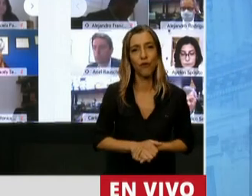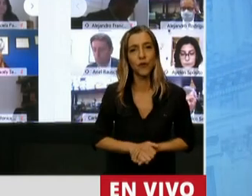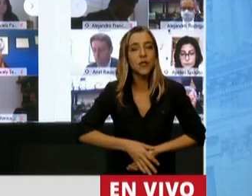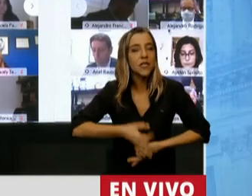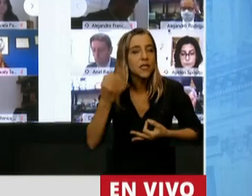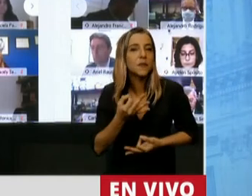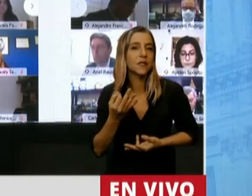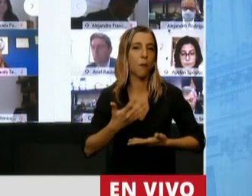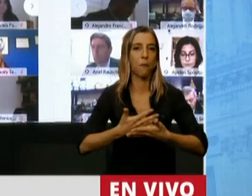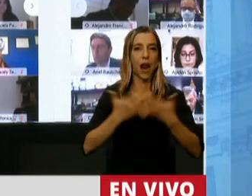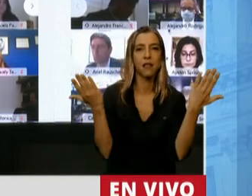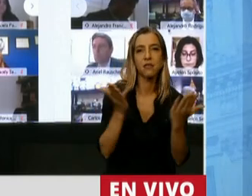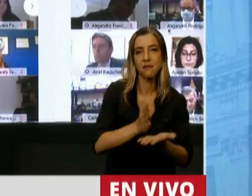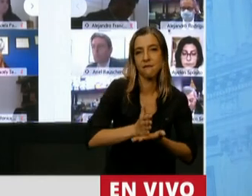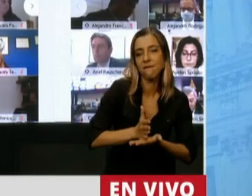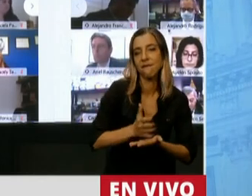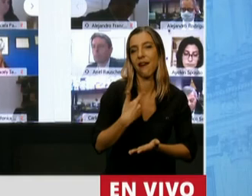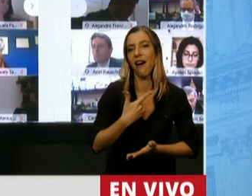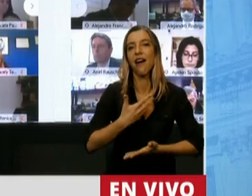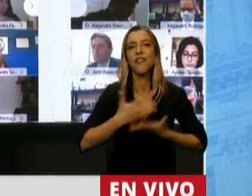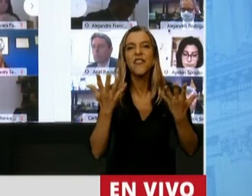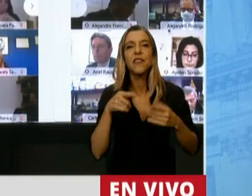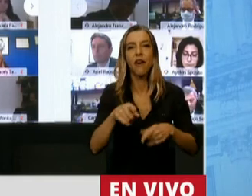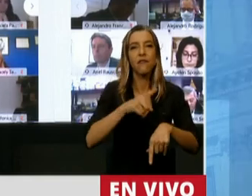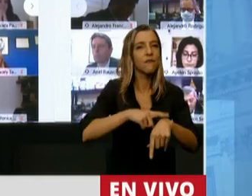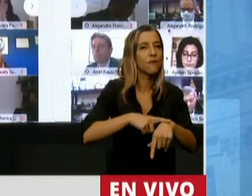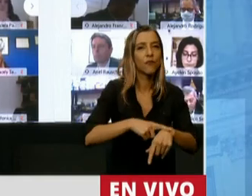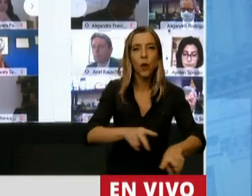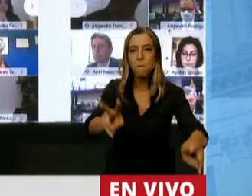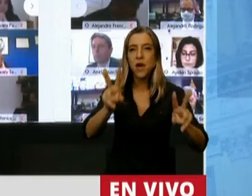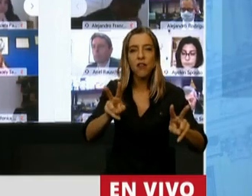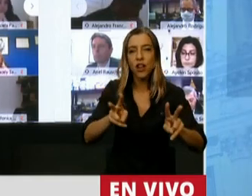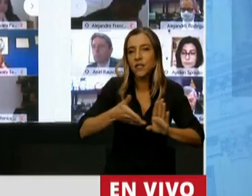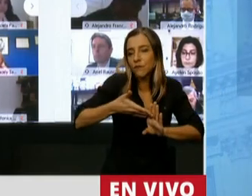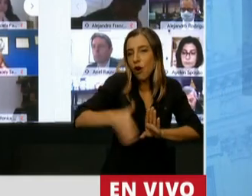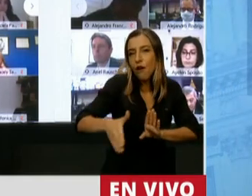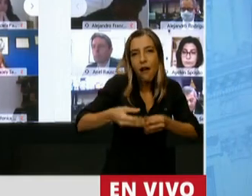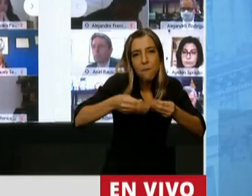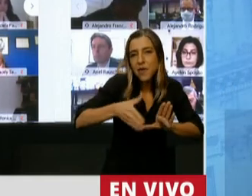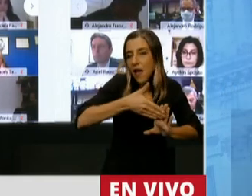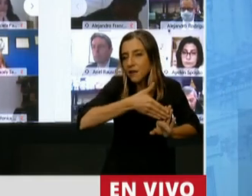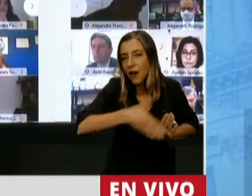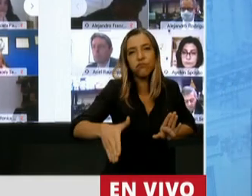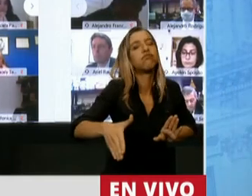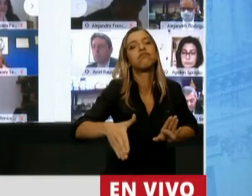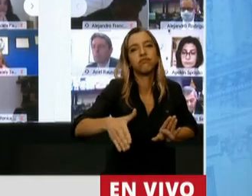Día de la Lealtad, al Día del nacimiento del peronismo, al día en que el pueblo argentino